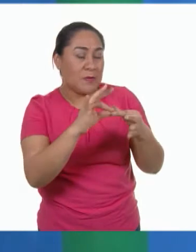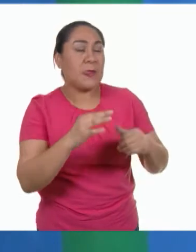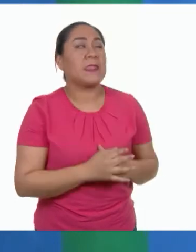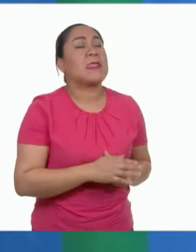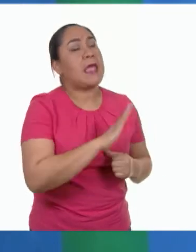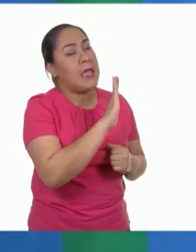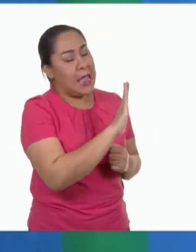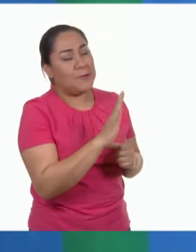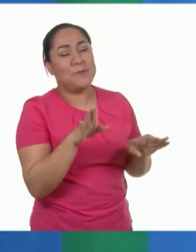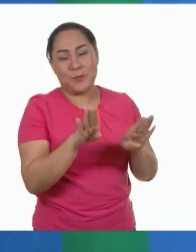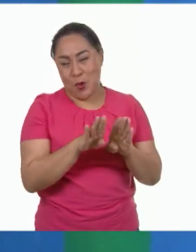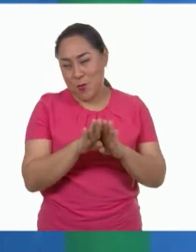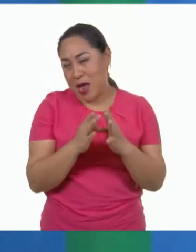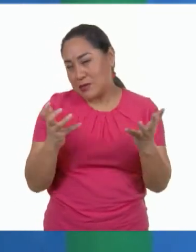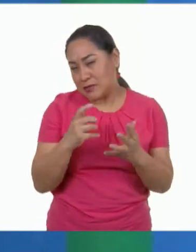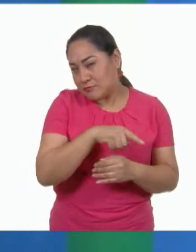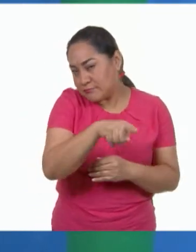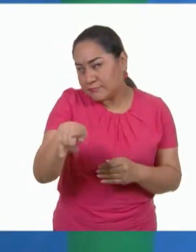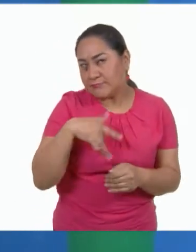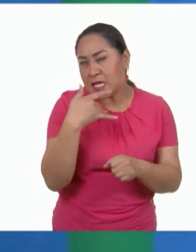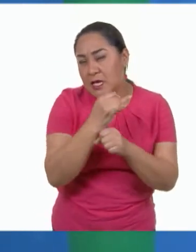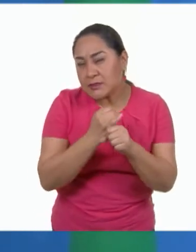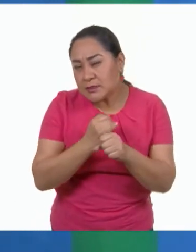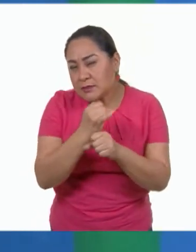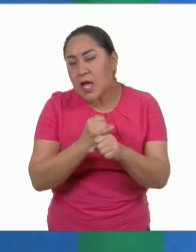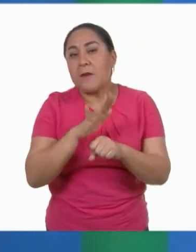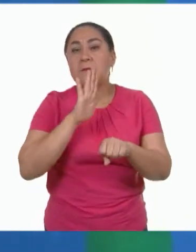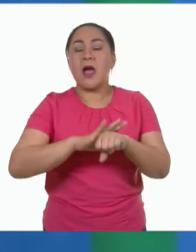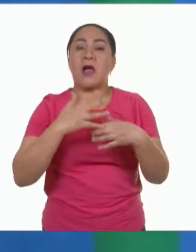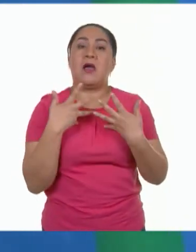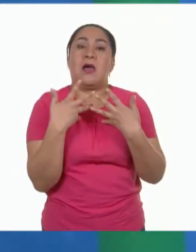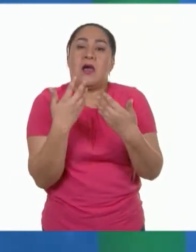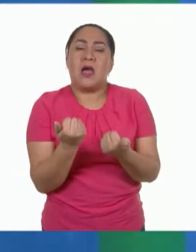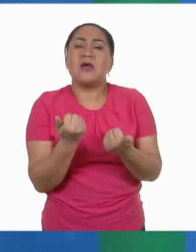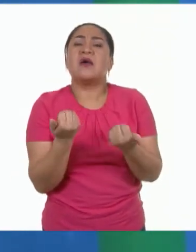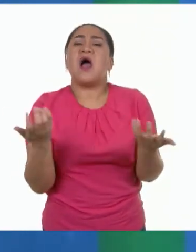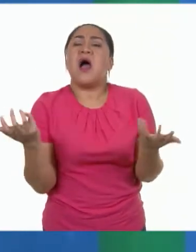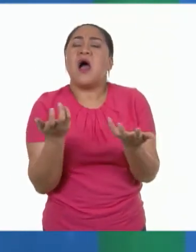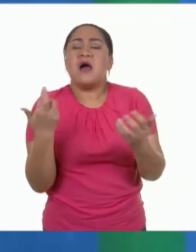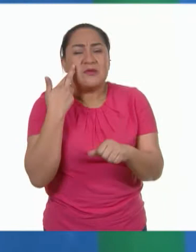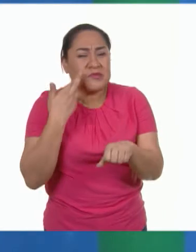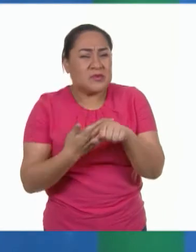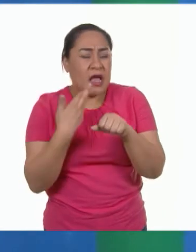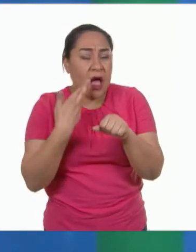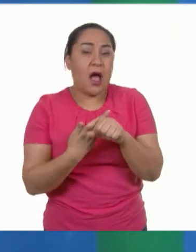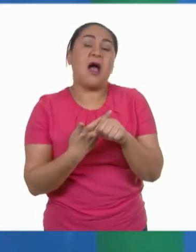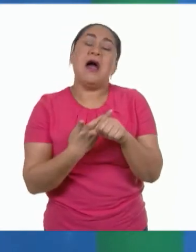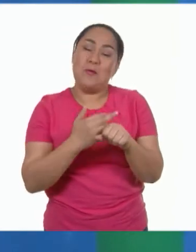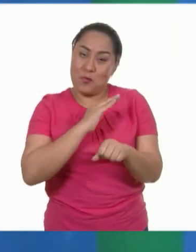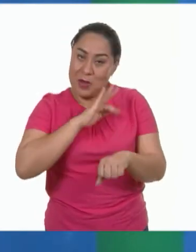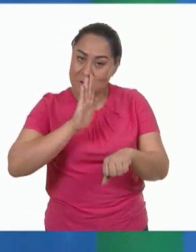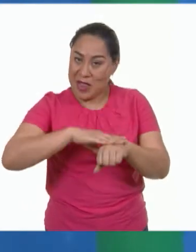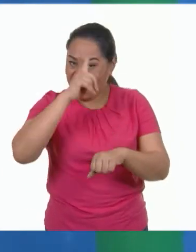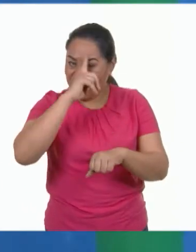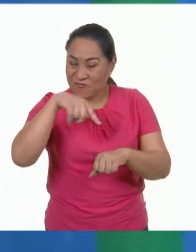hacerlo es investigar y tener claros cuáles son los beneficios de cada acción, para así poderlos comunicar a las y a los demás